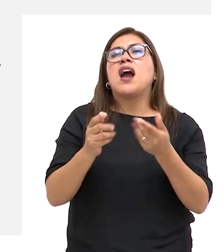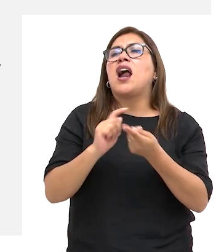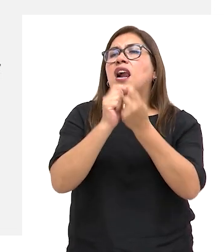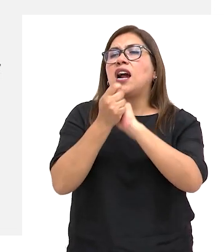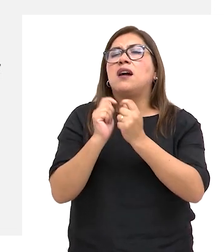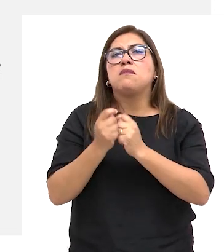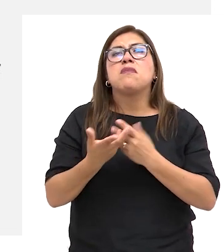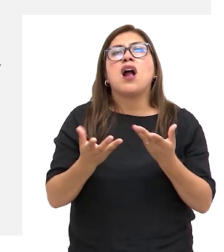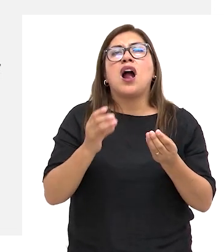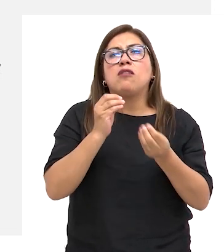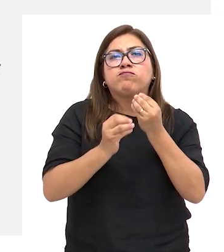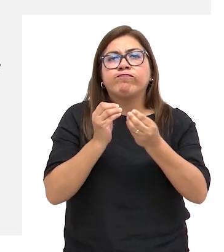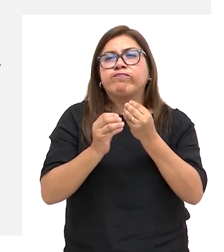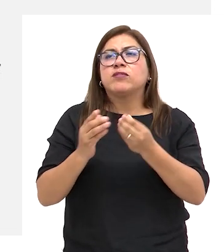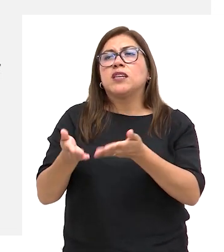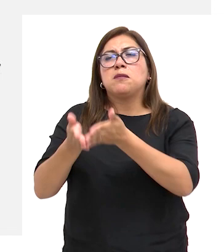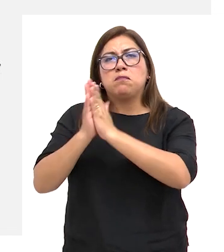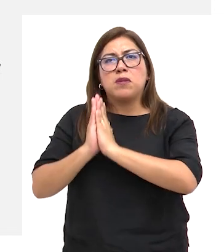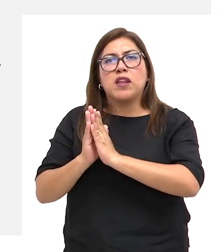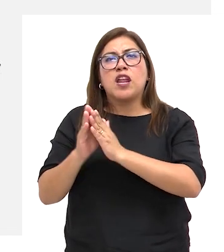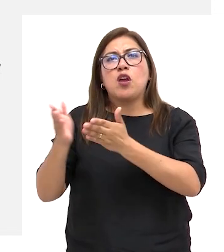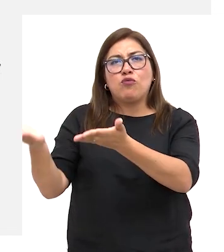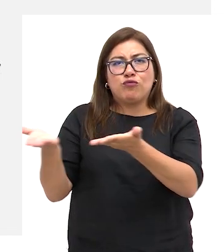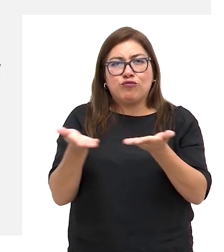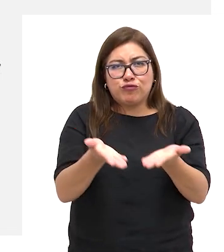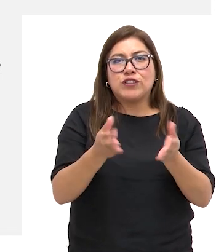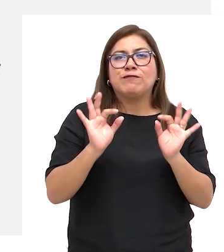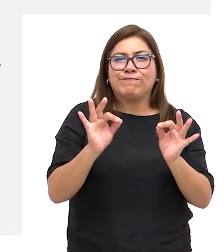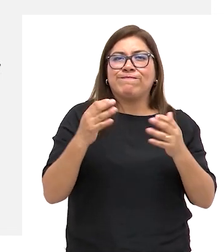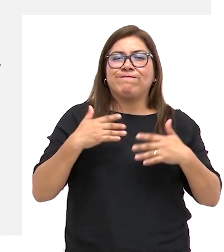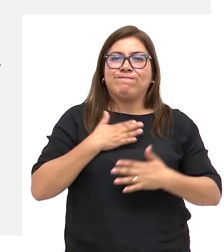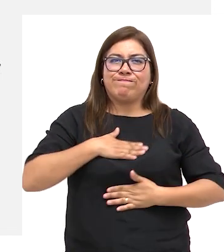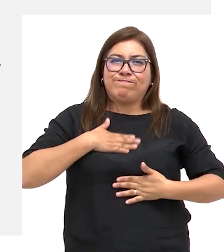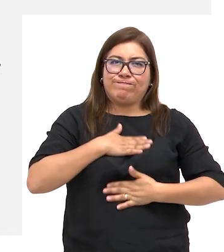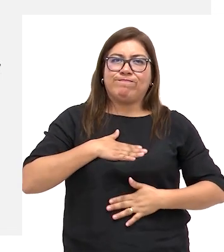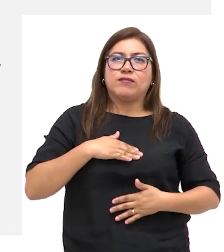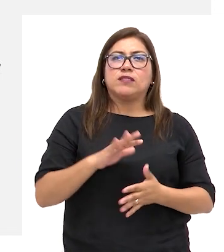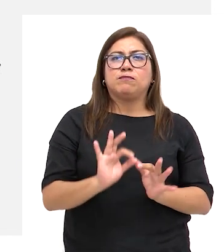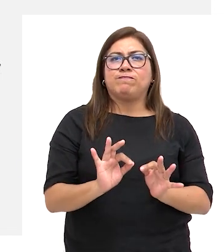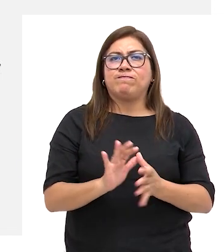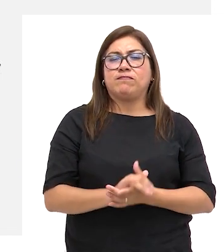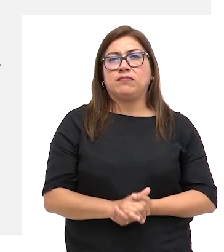instalaciones para asegurar que las personas con discapacidad puedan desenvolverse?